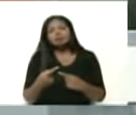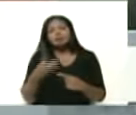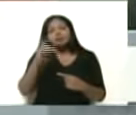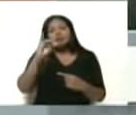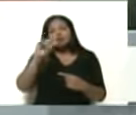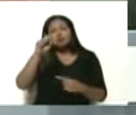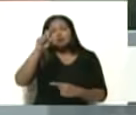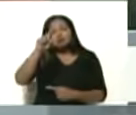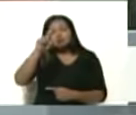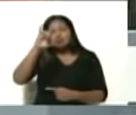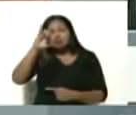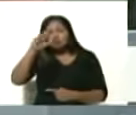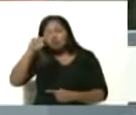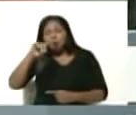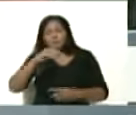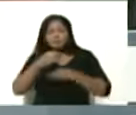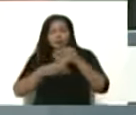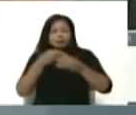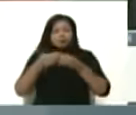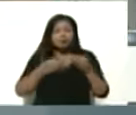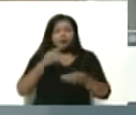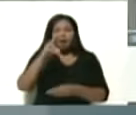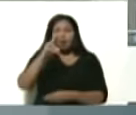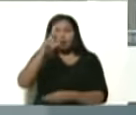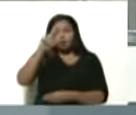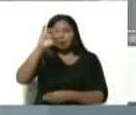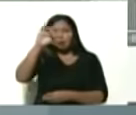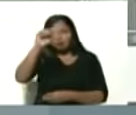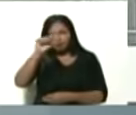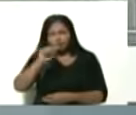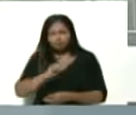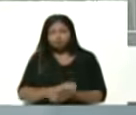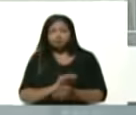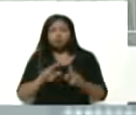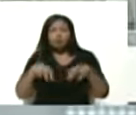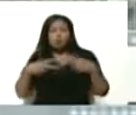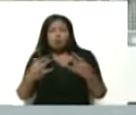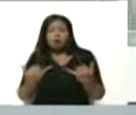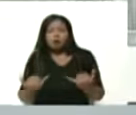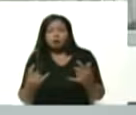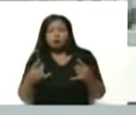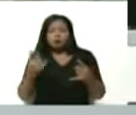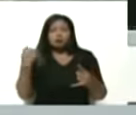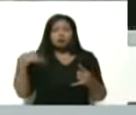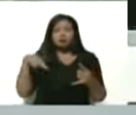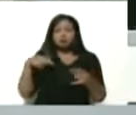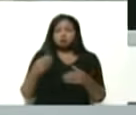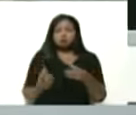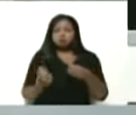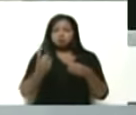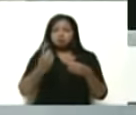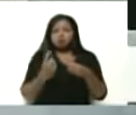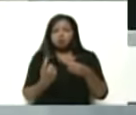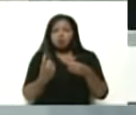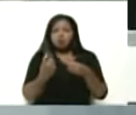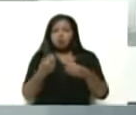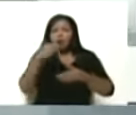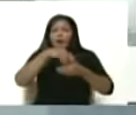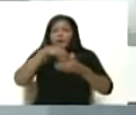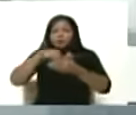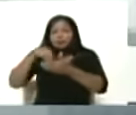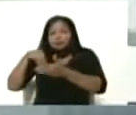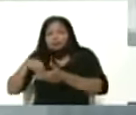para formar nuestra uria actualmente tenemos almacenado en este galpón unas